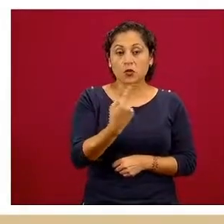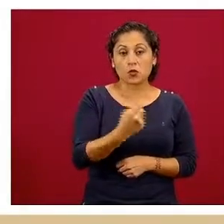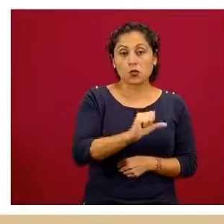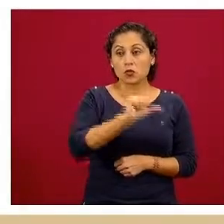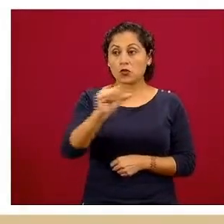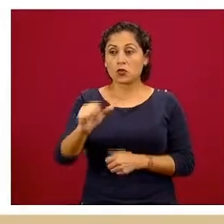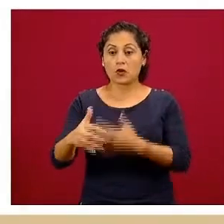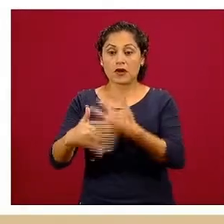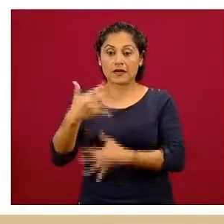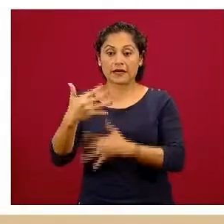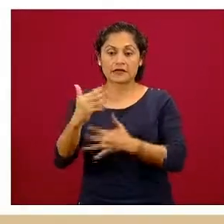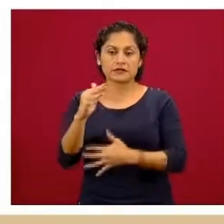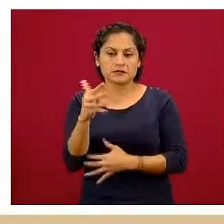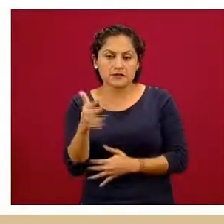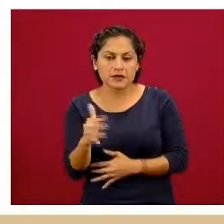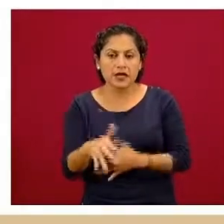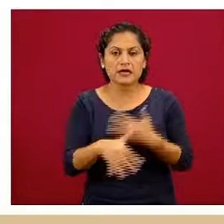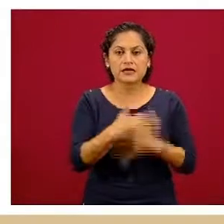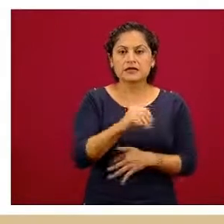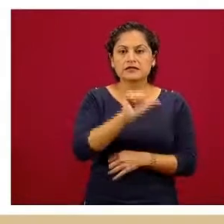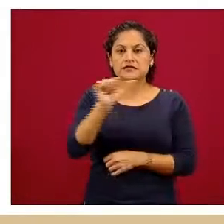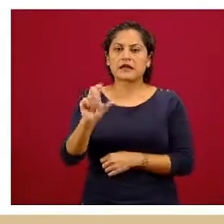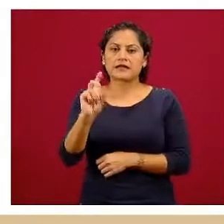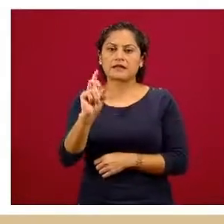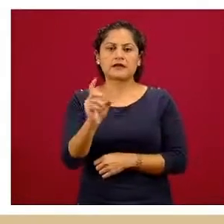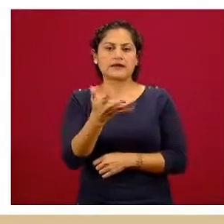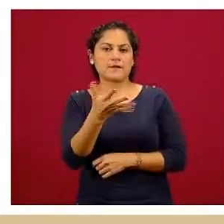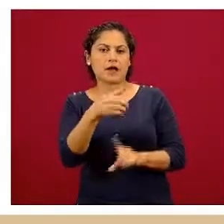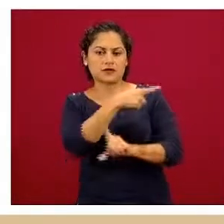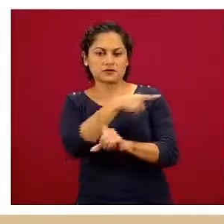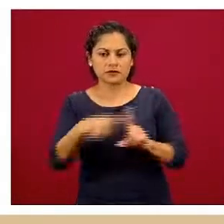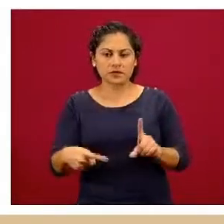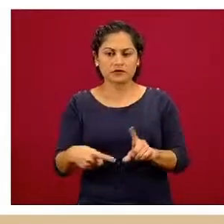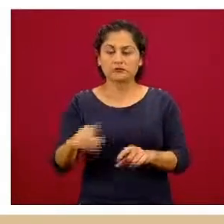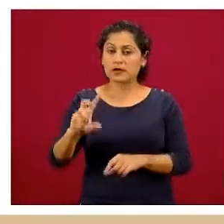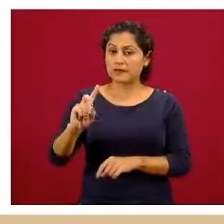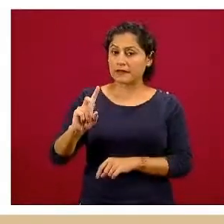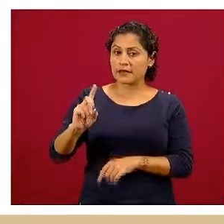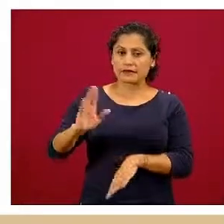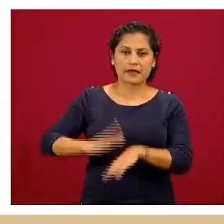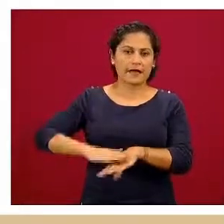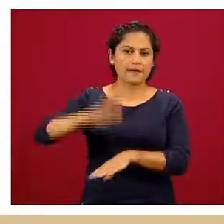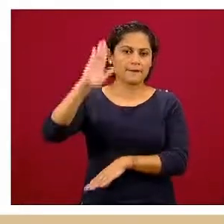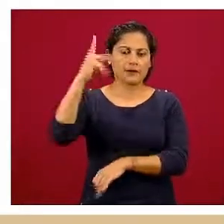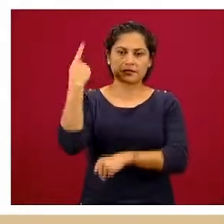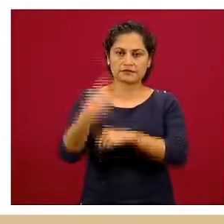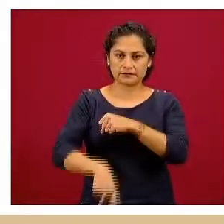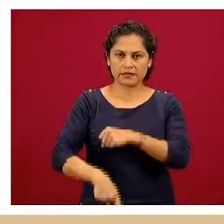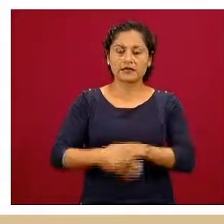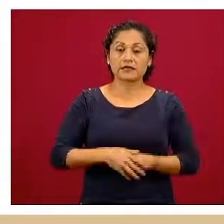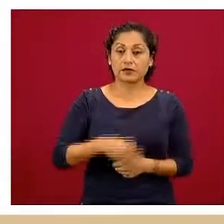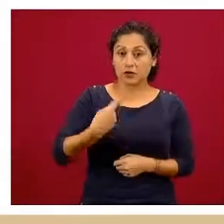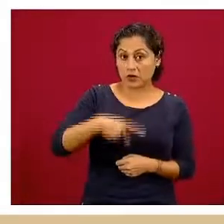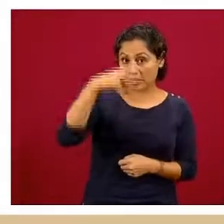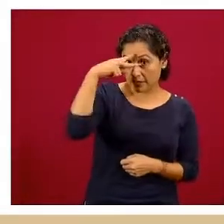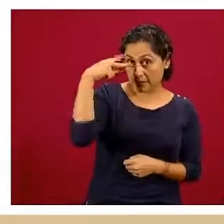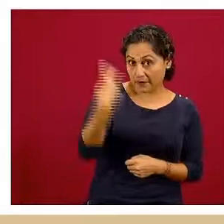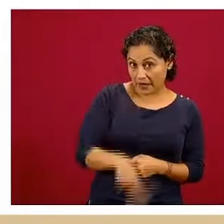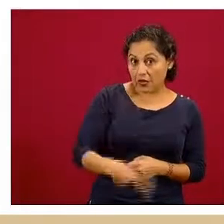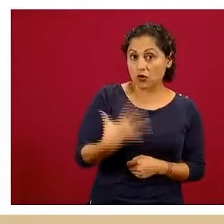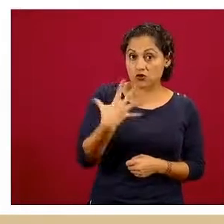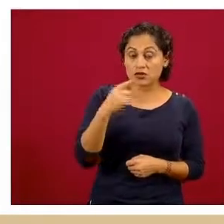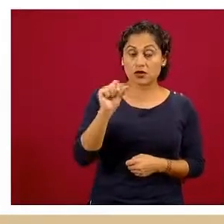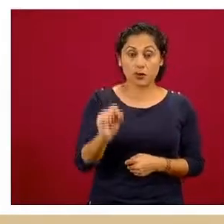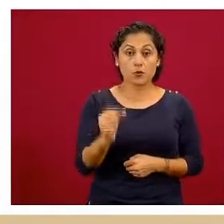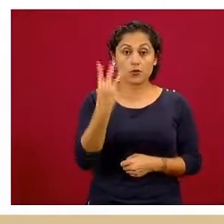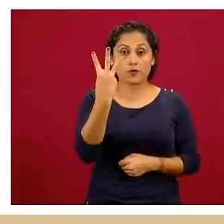digamos, de 15 a 30 es un nivel medio y más de 30 es una tasa ya de riesgo por países. En México estamos en 5.3.